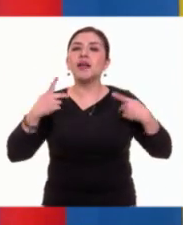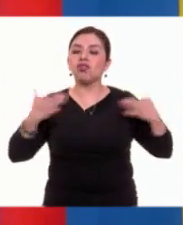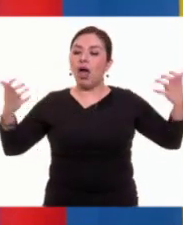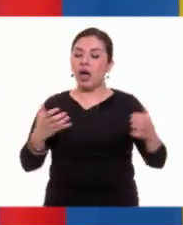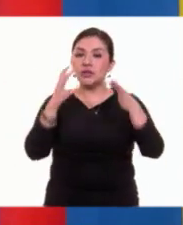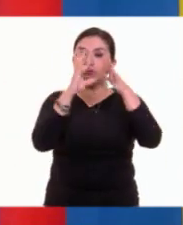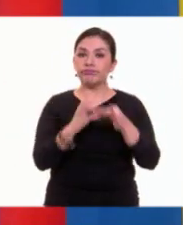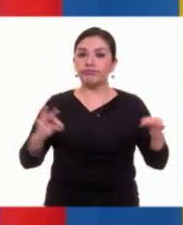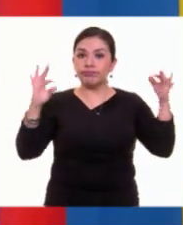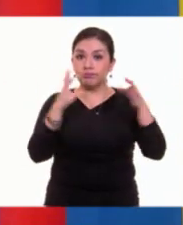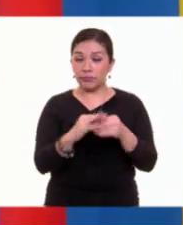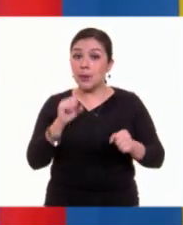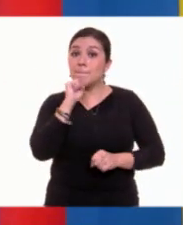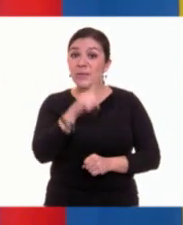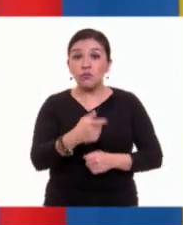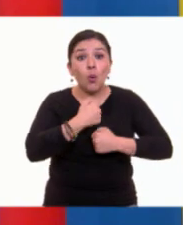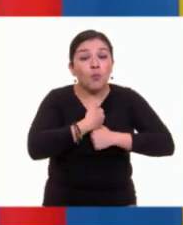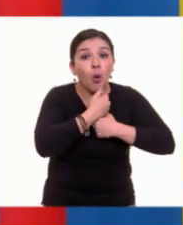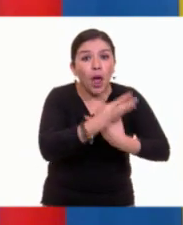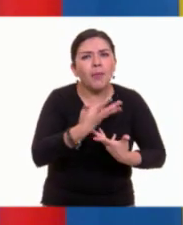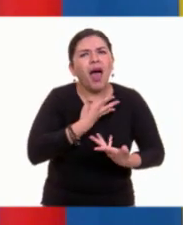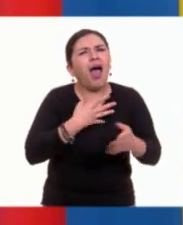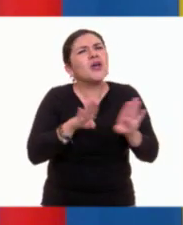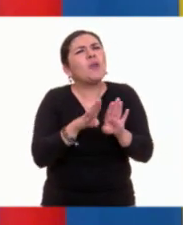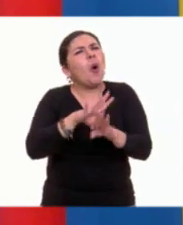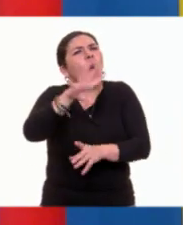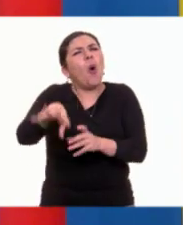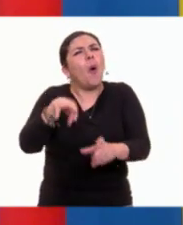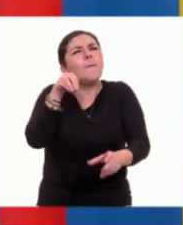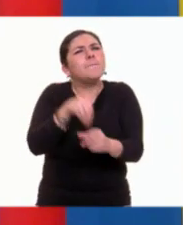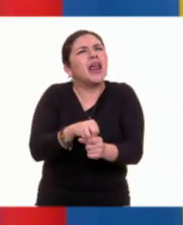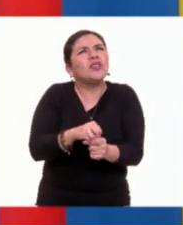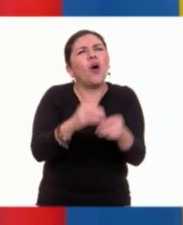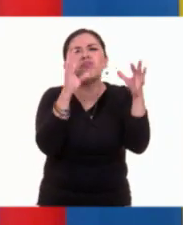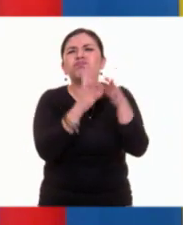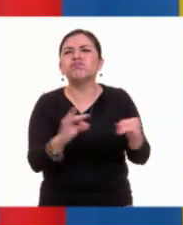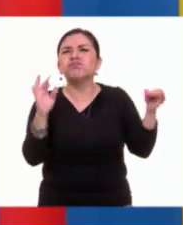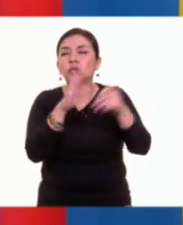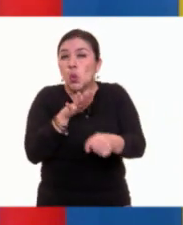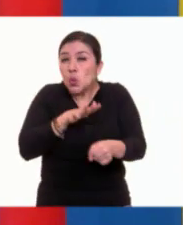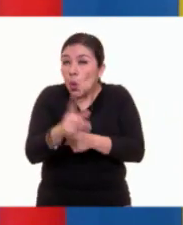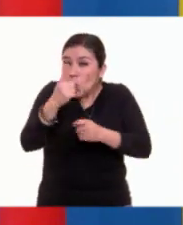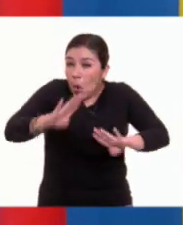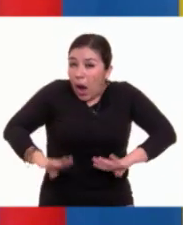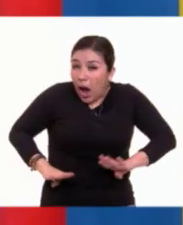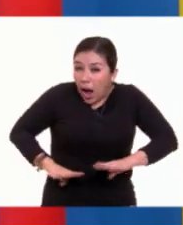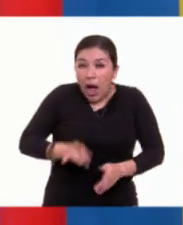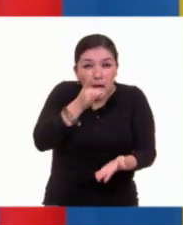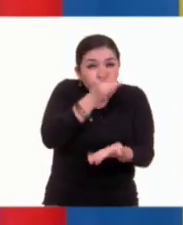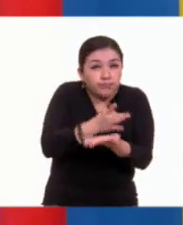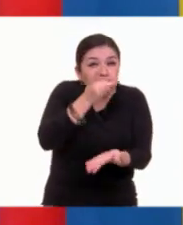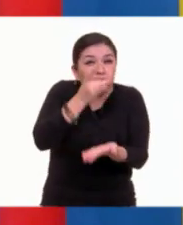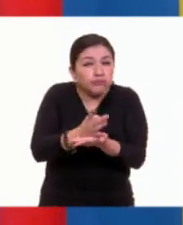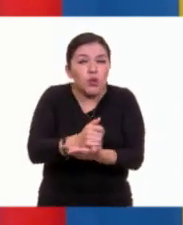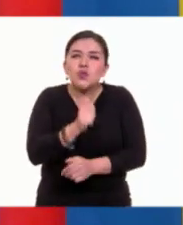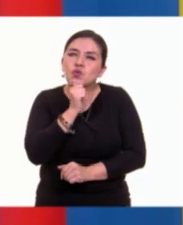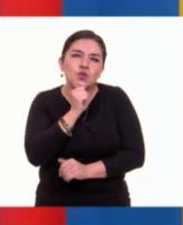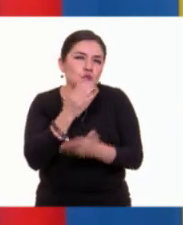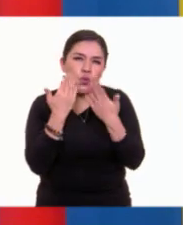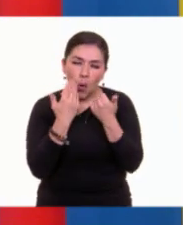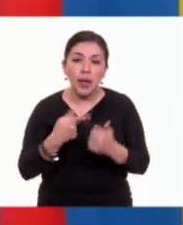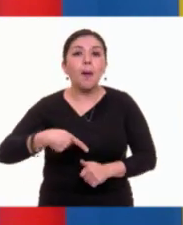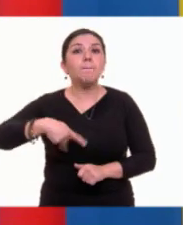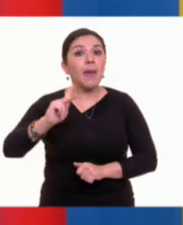Y en los poemas que vimos son muy genéricos. No hay rasgos que nos permitan identificarlos, aunque